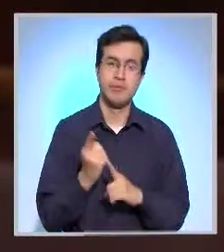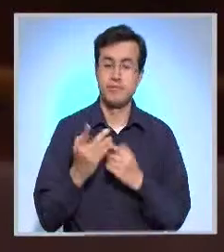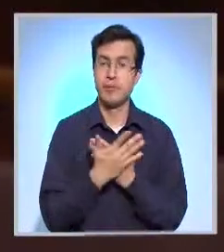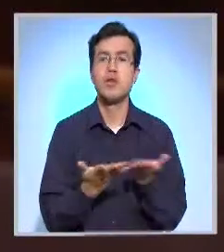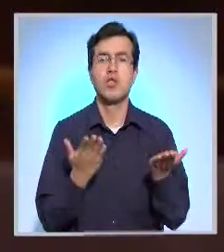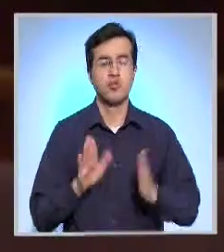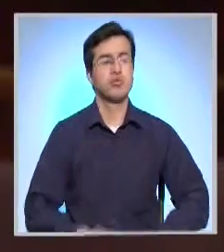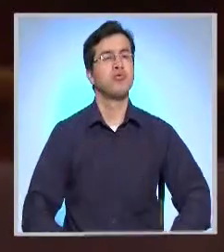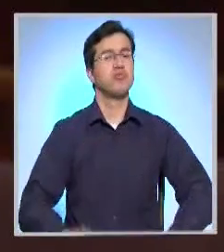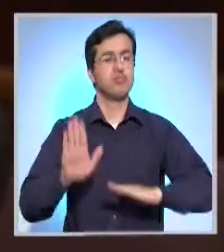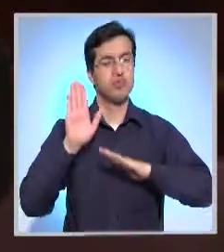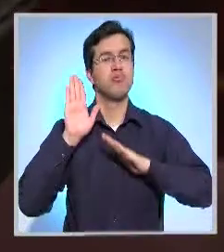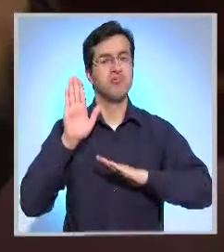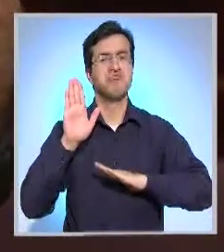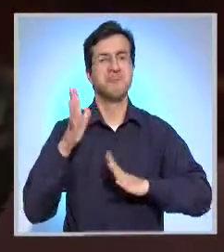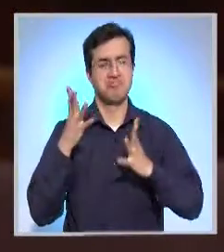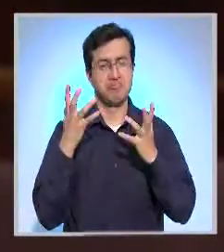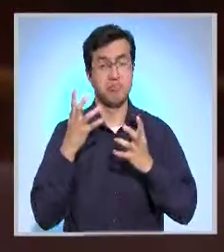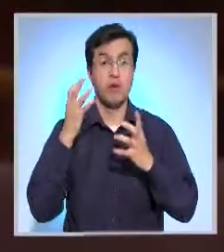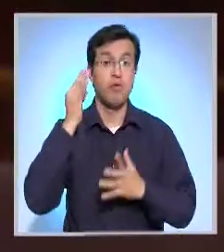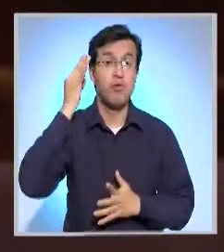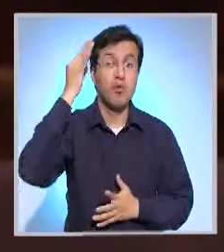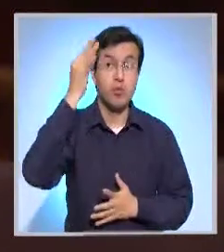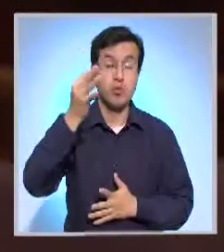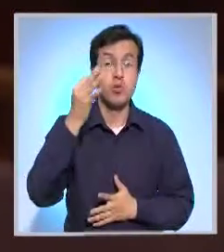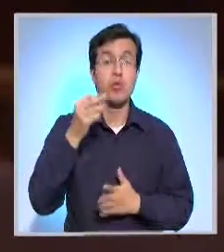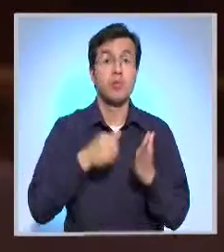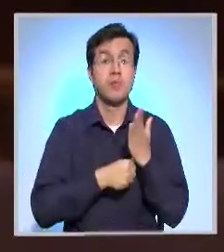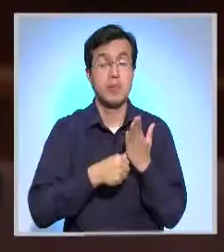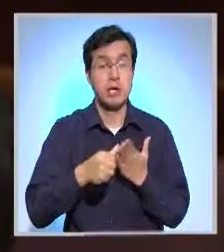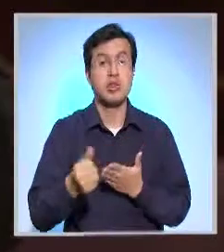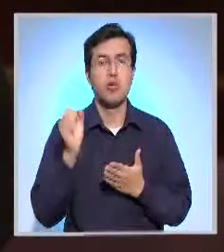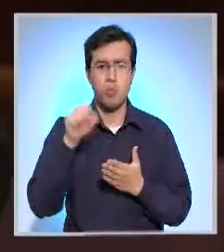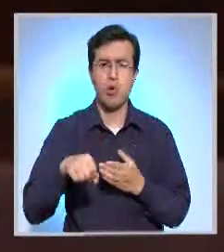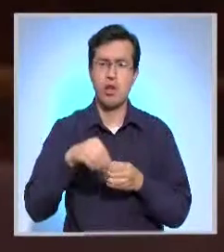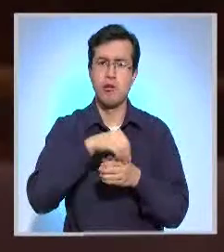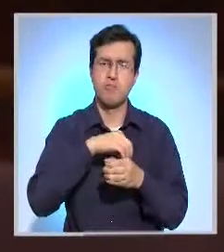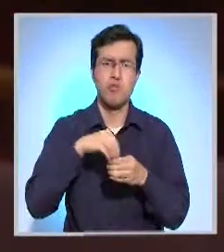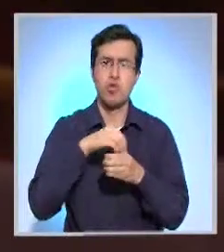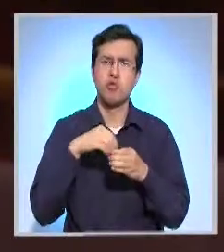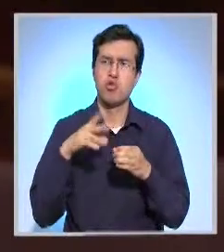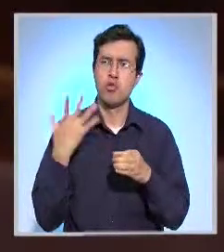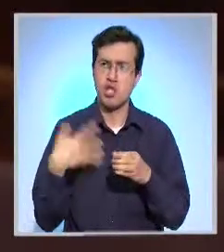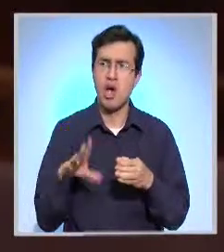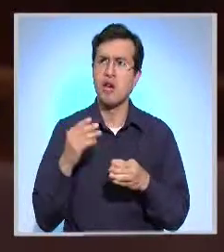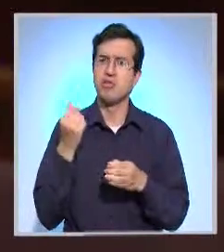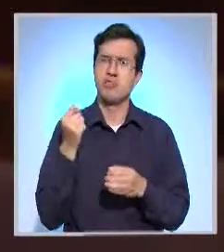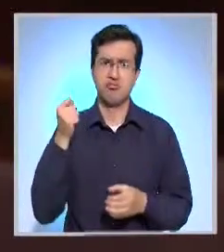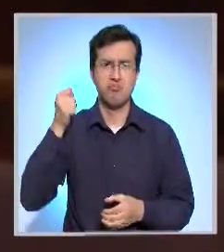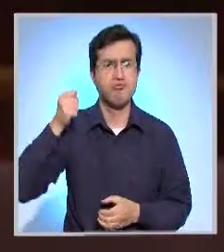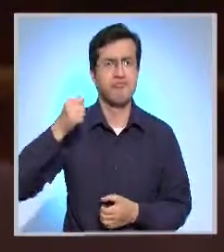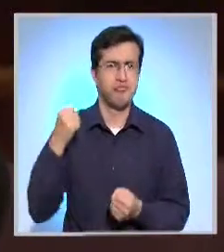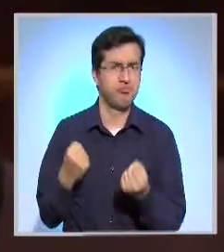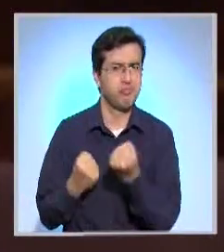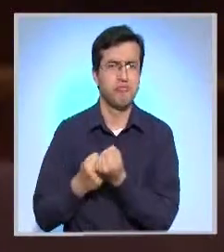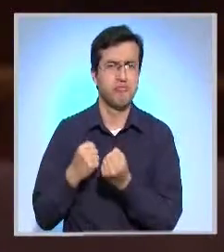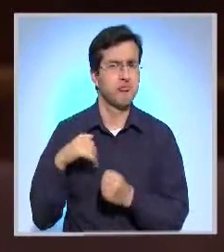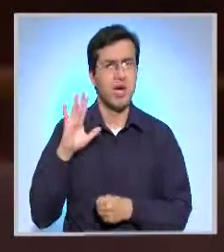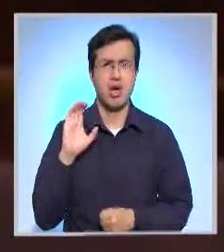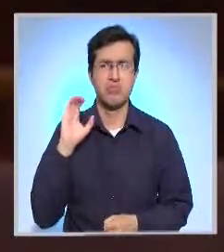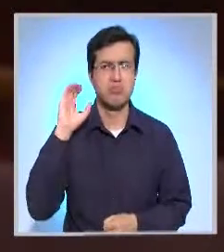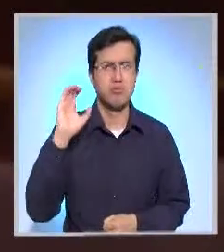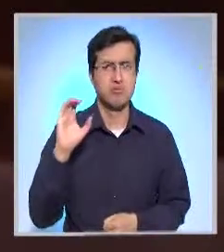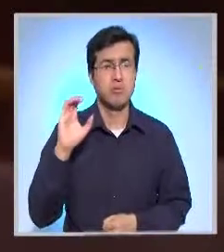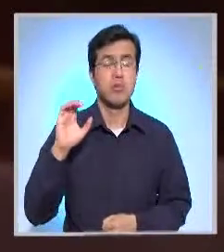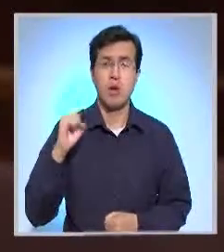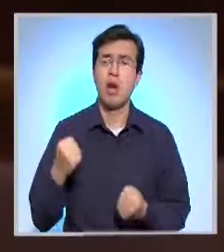el compromiso para que en el futuro pues el ministerio tenga una llegada más agresiva en torno al apoyo